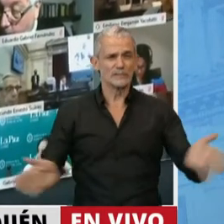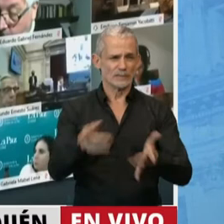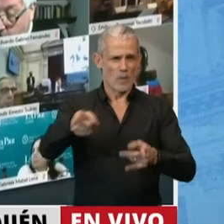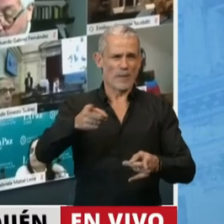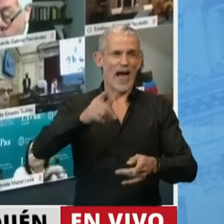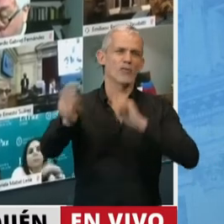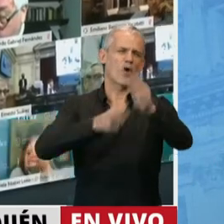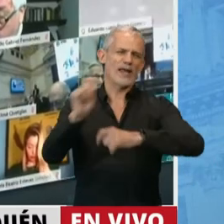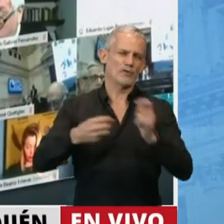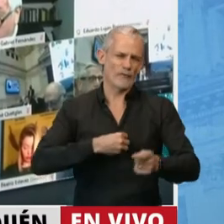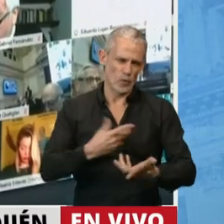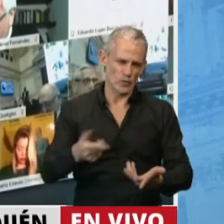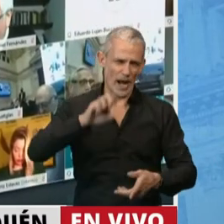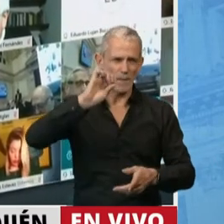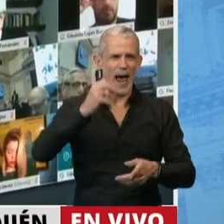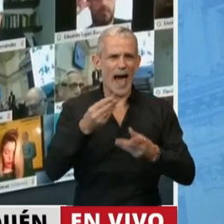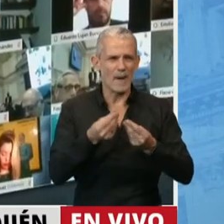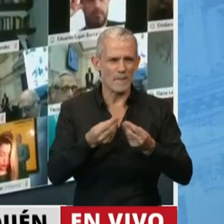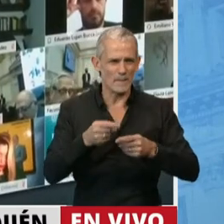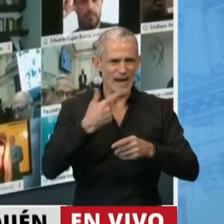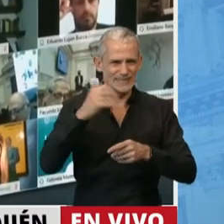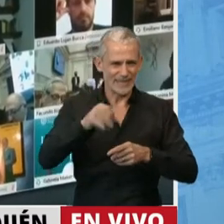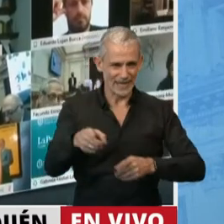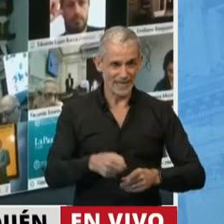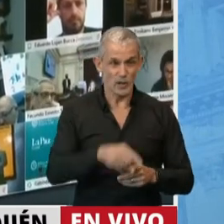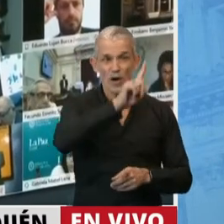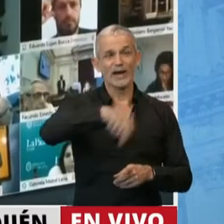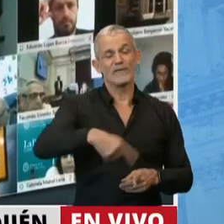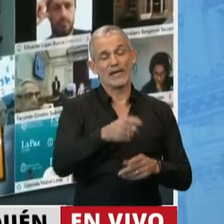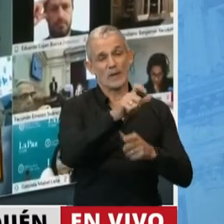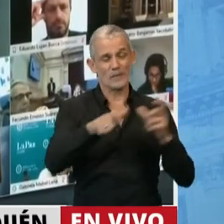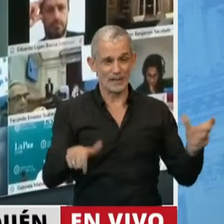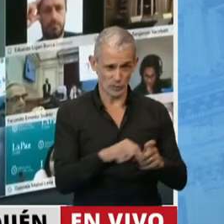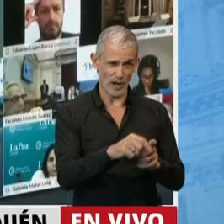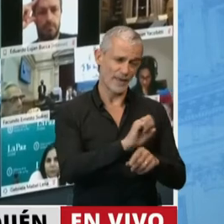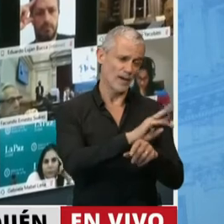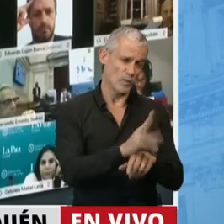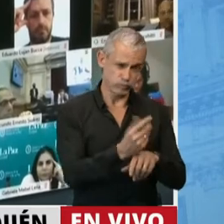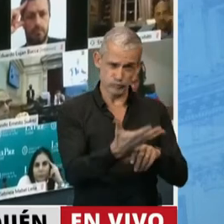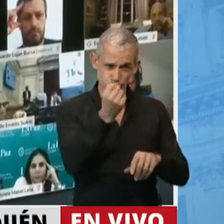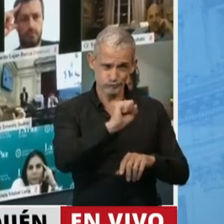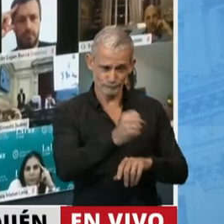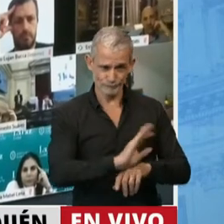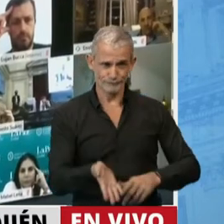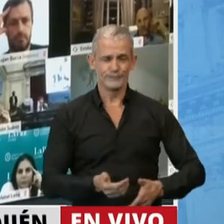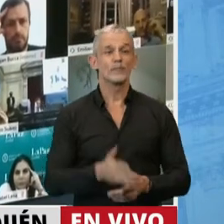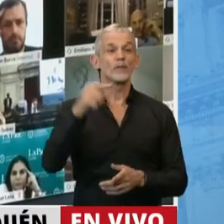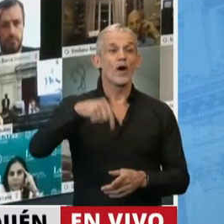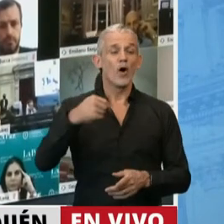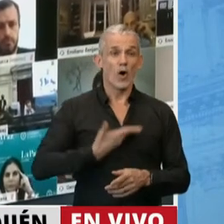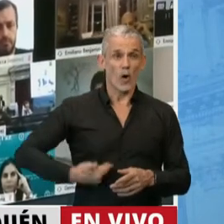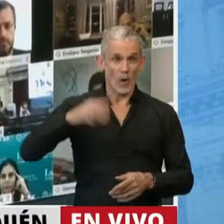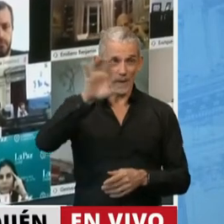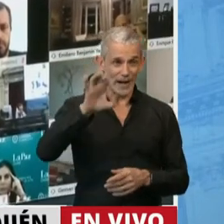de la donación voluntaria de plasma sanguíneo proveniente de pacientes recuperados de COVID-19. Hoy nuestro